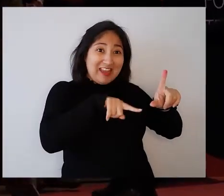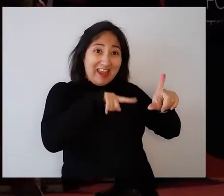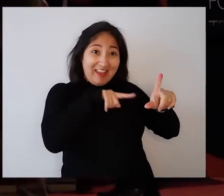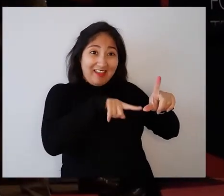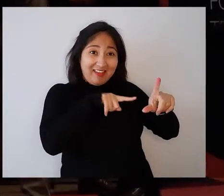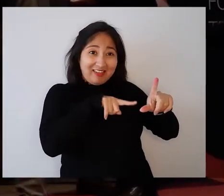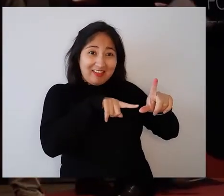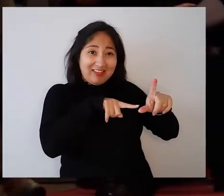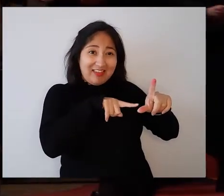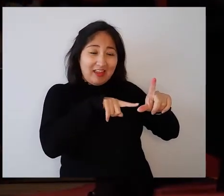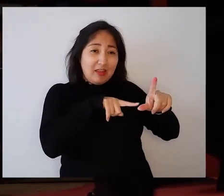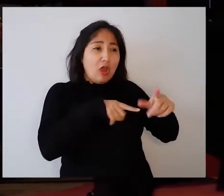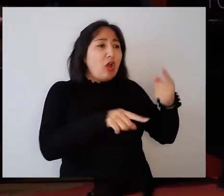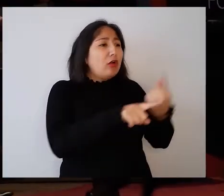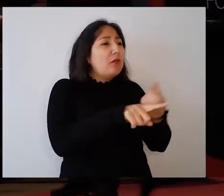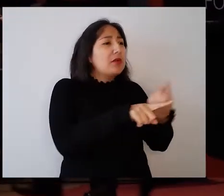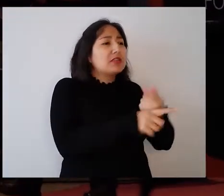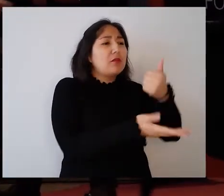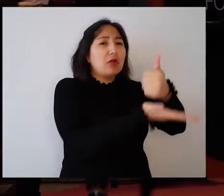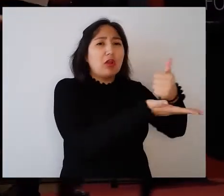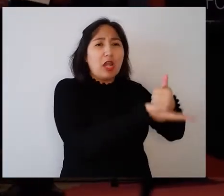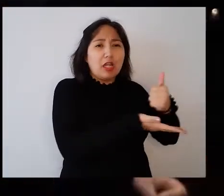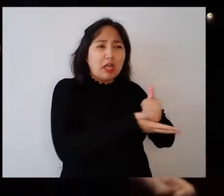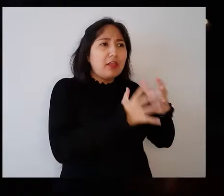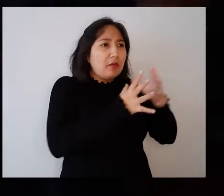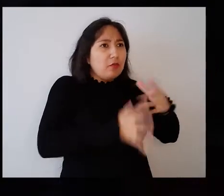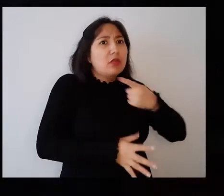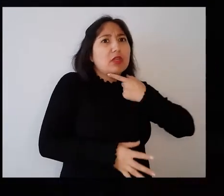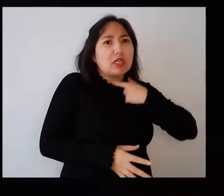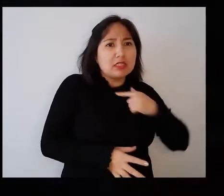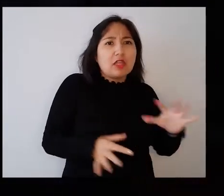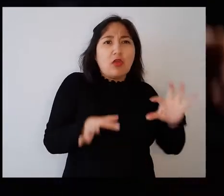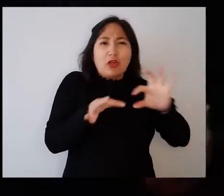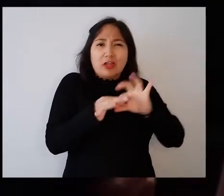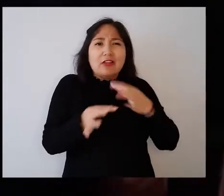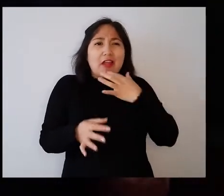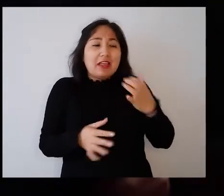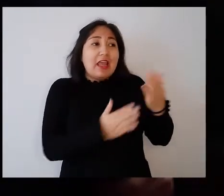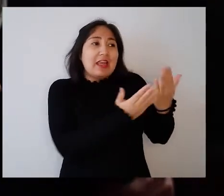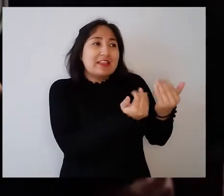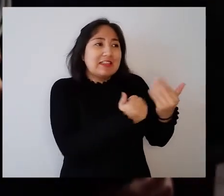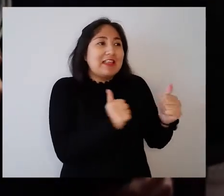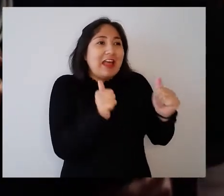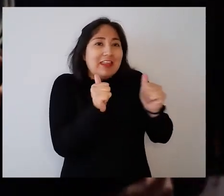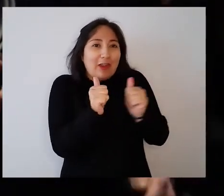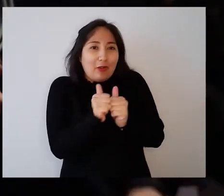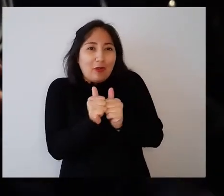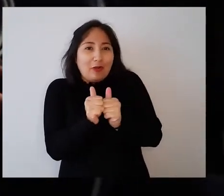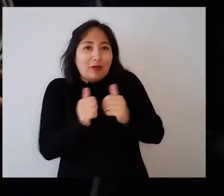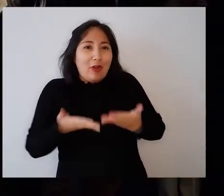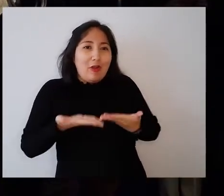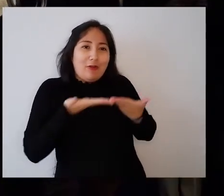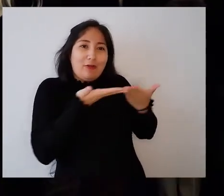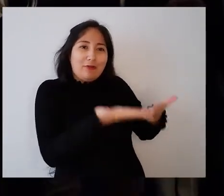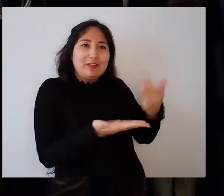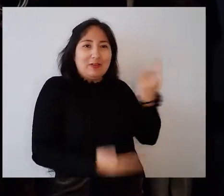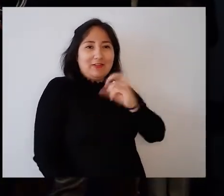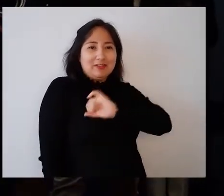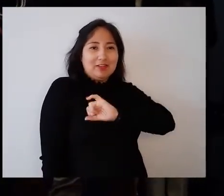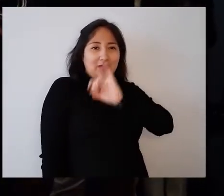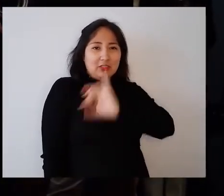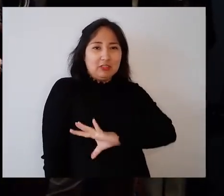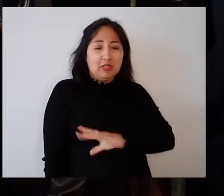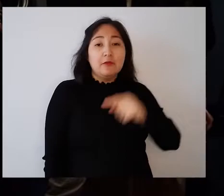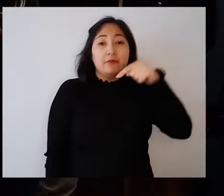Tuvimos de socia los siete municipios firmados por los mismos alcaldes y que estaban sumamente interesados en conectar sus necesidades con la oferta que tiene